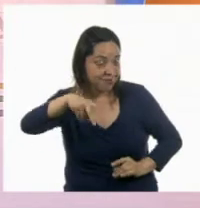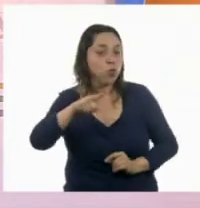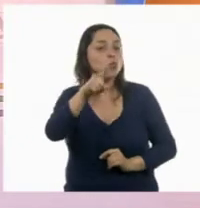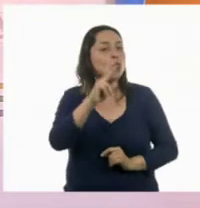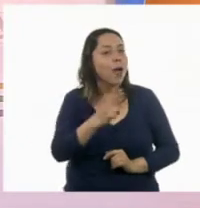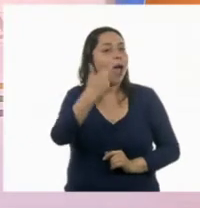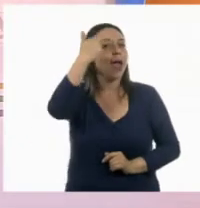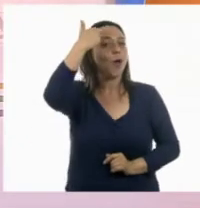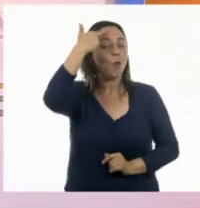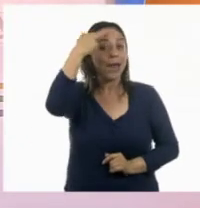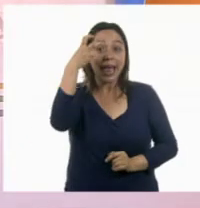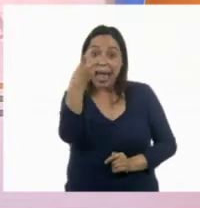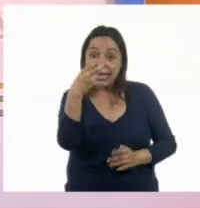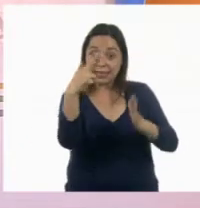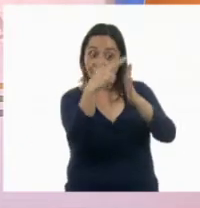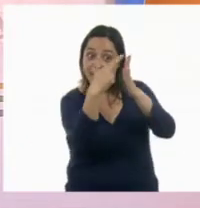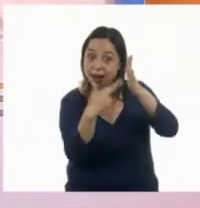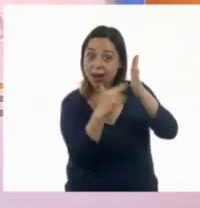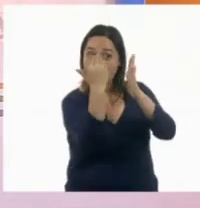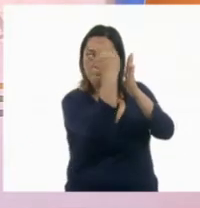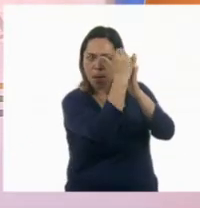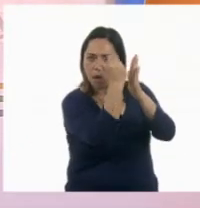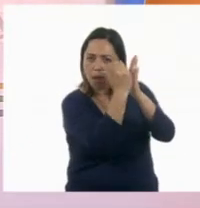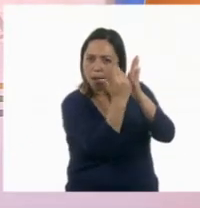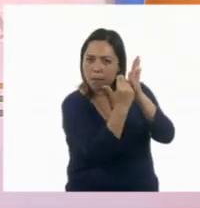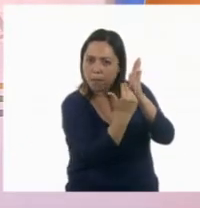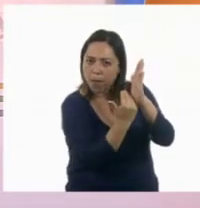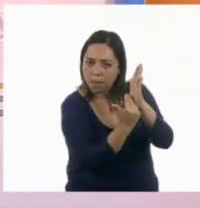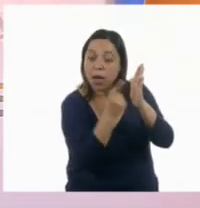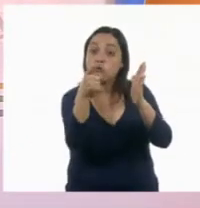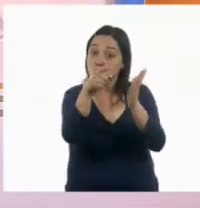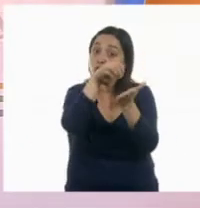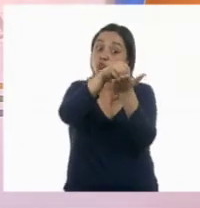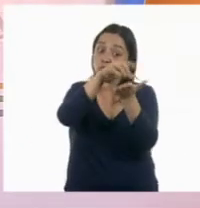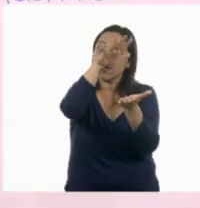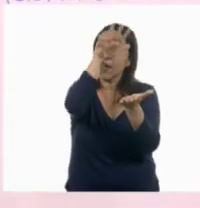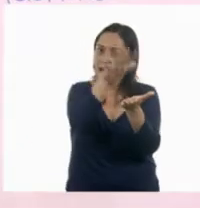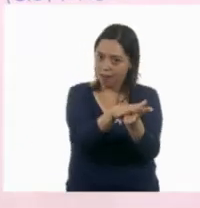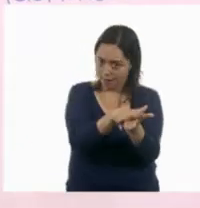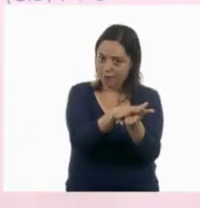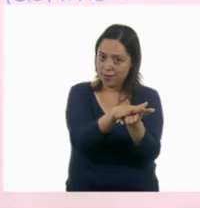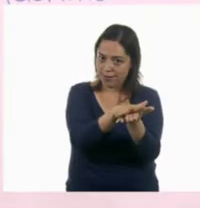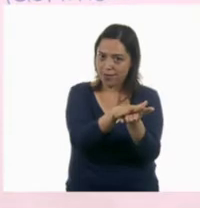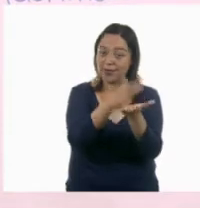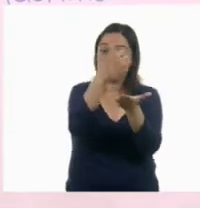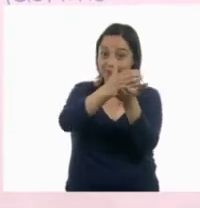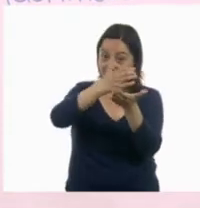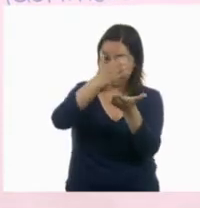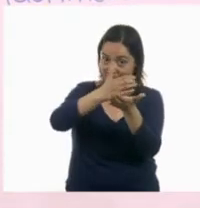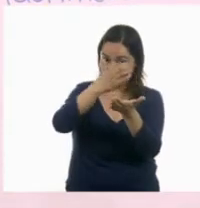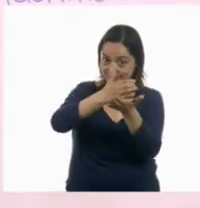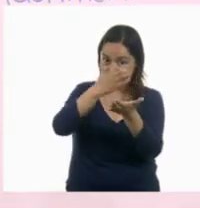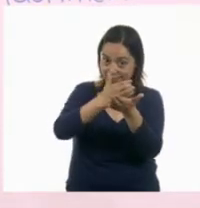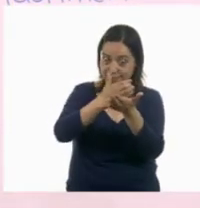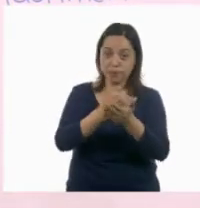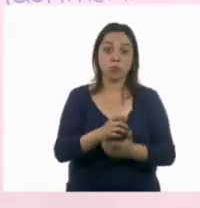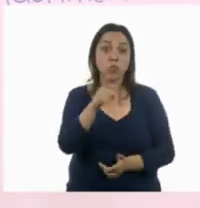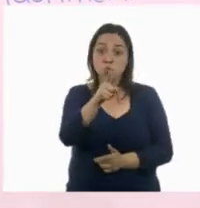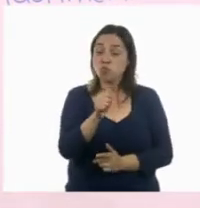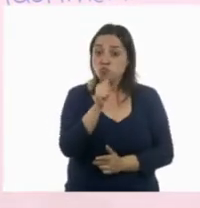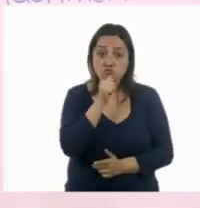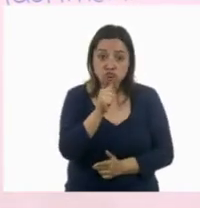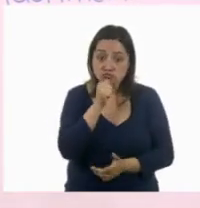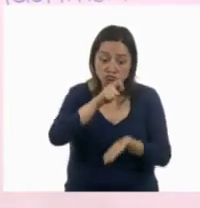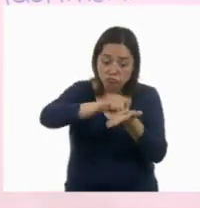apuntar las cuatro reglas para ser un buen guardián de las diferencias en tu cuaderno. Si aún no escribes,